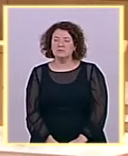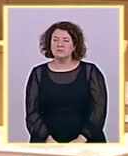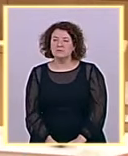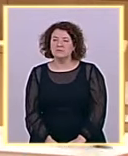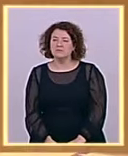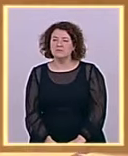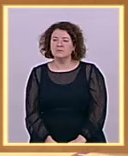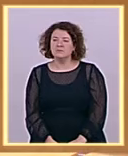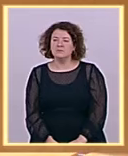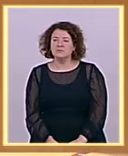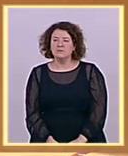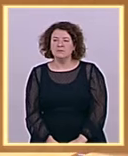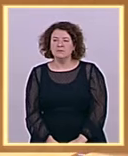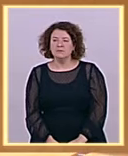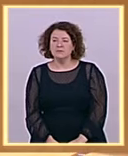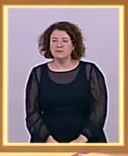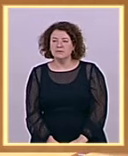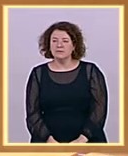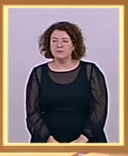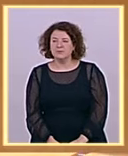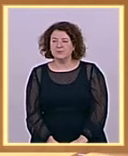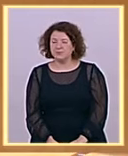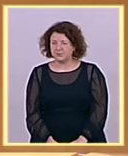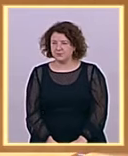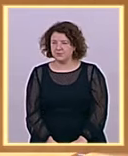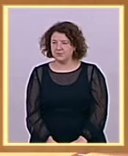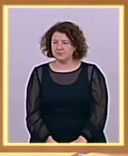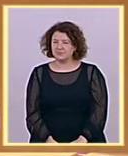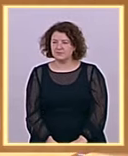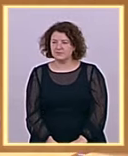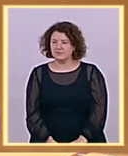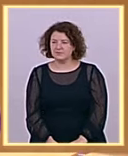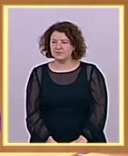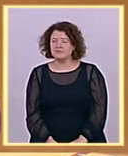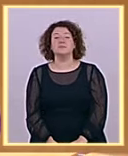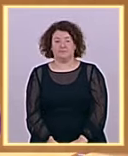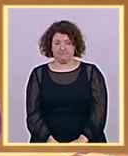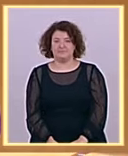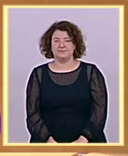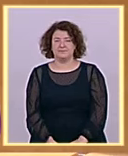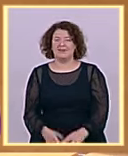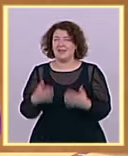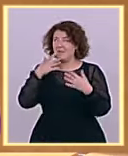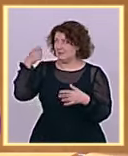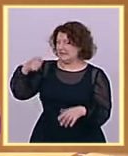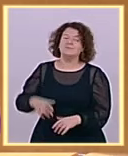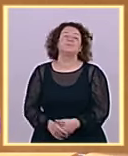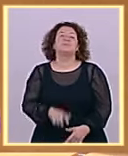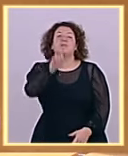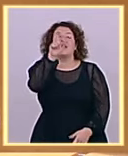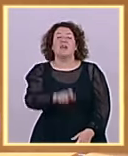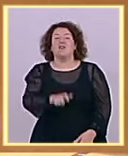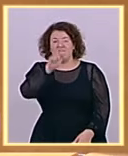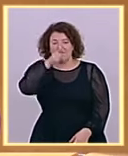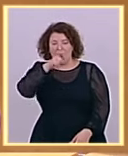Muchas gracias, señor presidente. Señor Feijó, usted no ha subido a la tribuna para hablar de presupuesto, que es de lo que